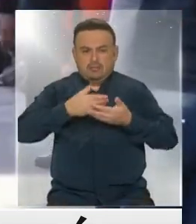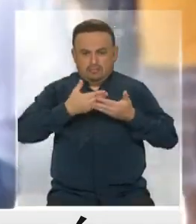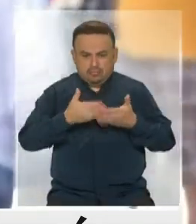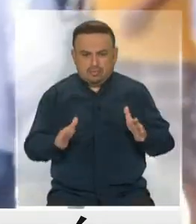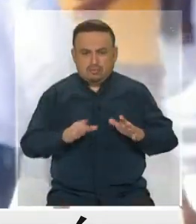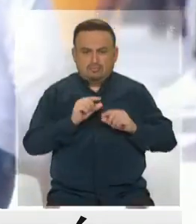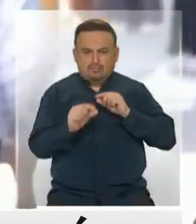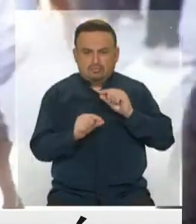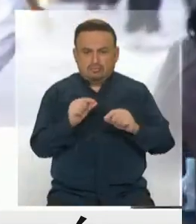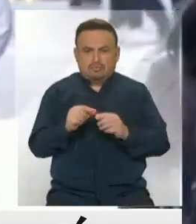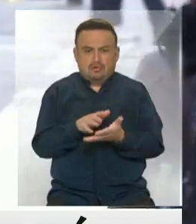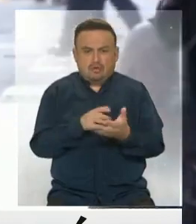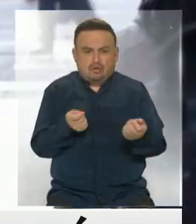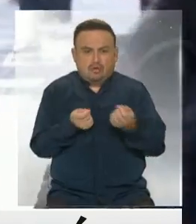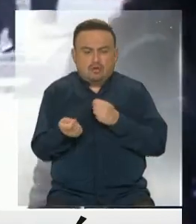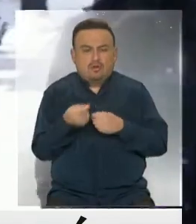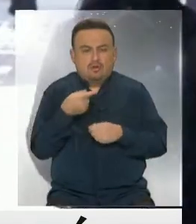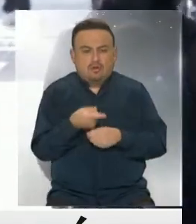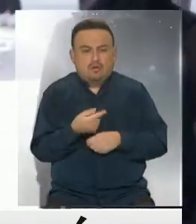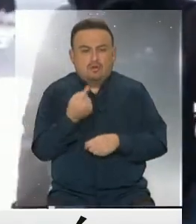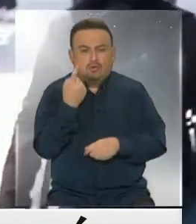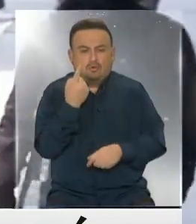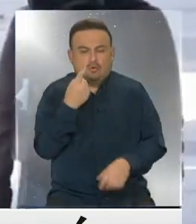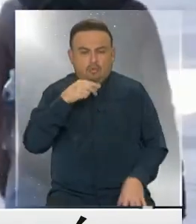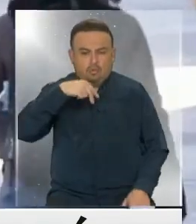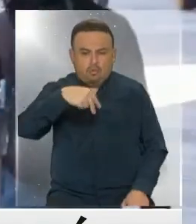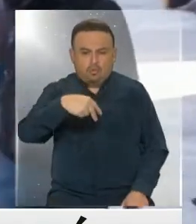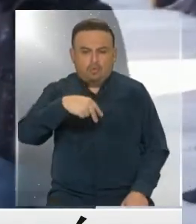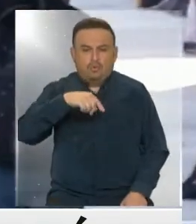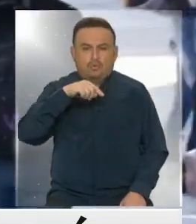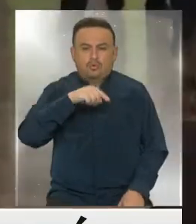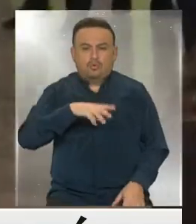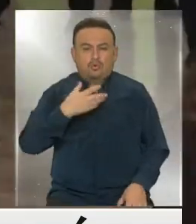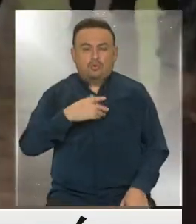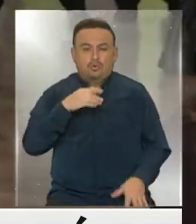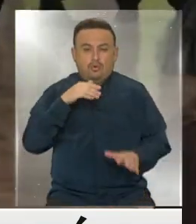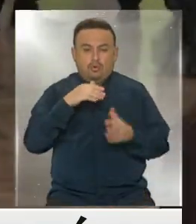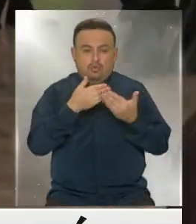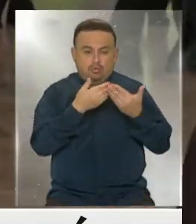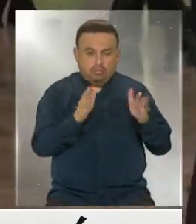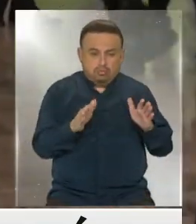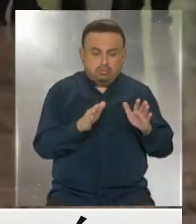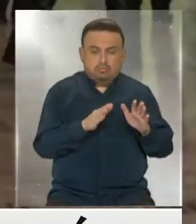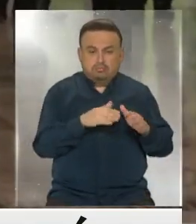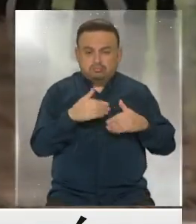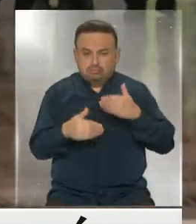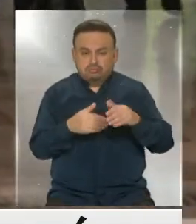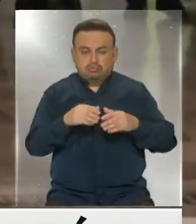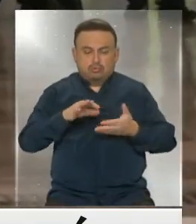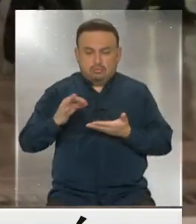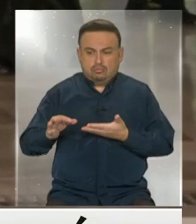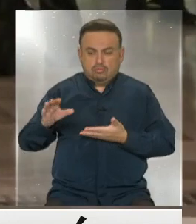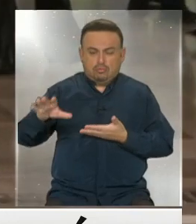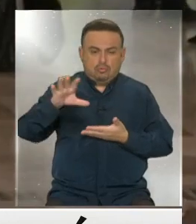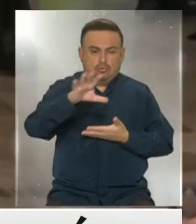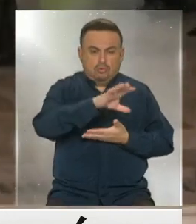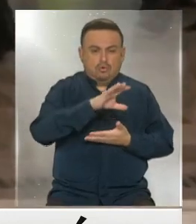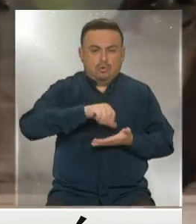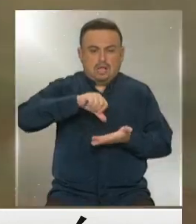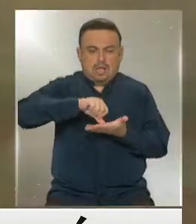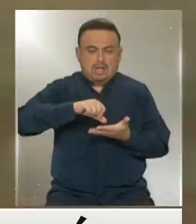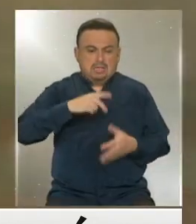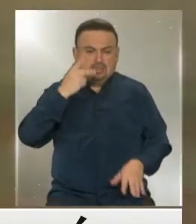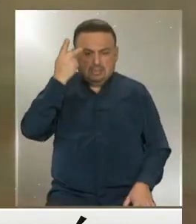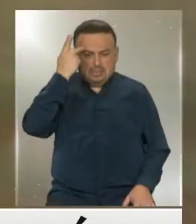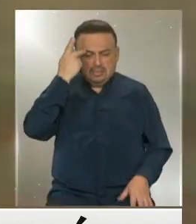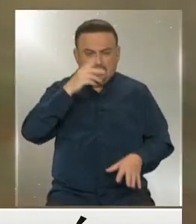gradualmente la economía a partir del 1 de junio. La desescalada se hará por zonas. La capital, Sao Paulo, y otras 10